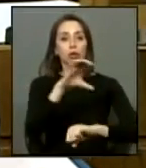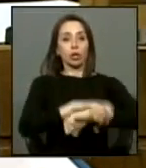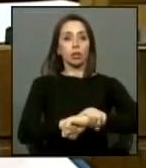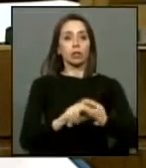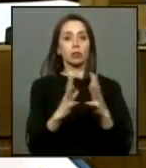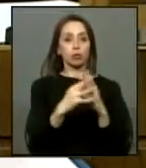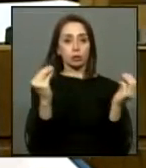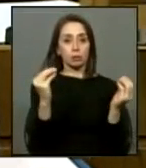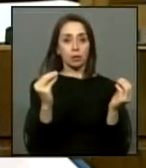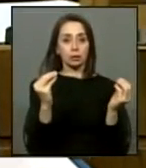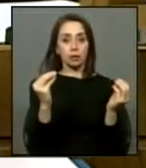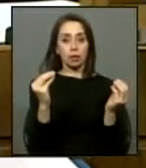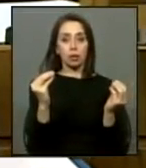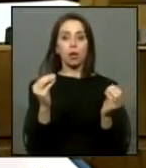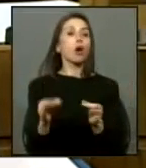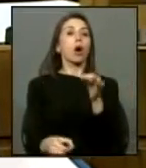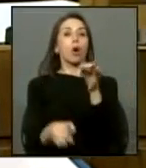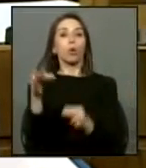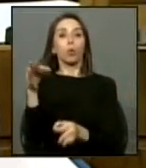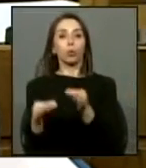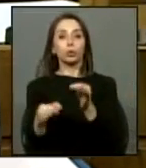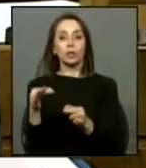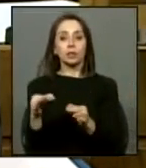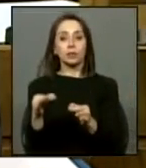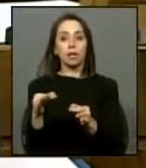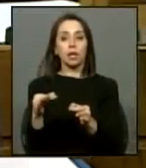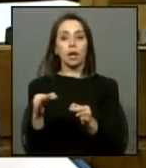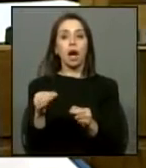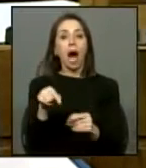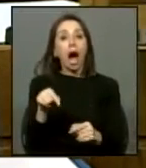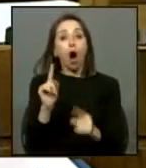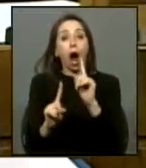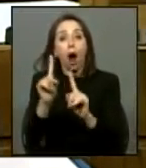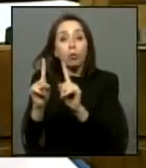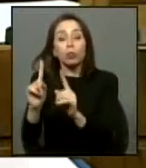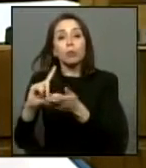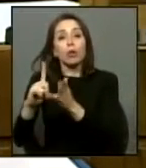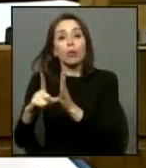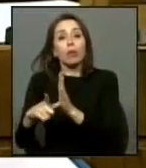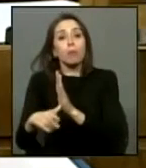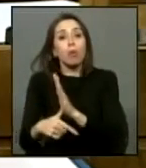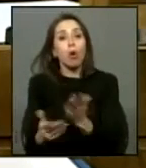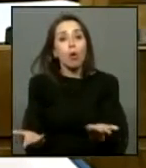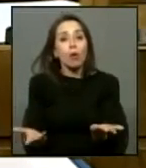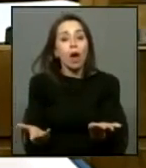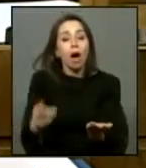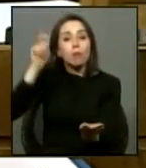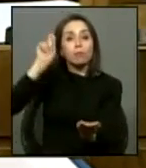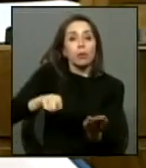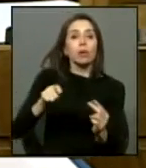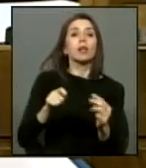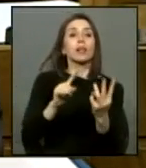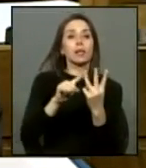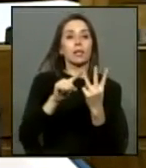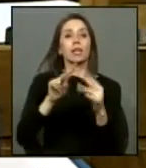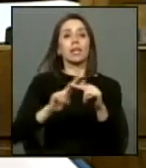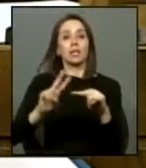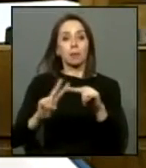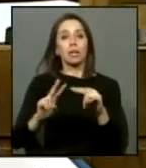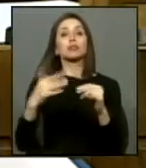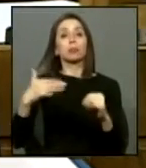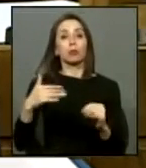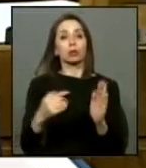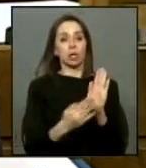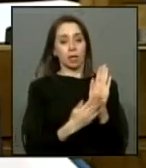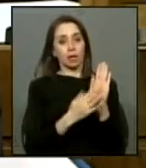desaparecidas la justicia tal vez está llegando pero se está demorando en llegar y obviamente la reparación es importante y estamos viendo